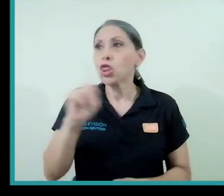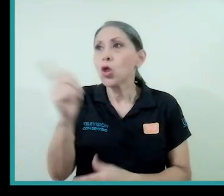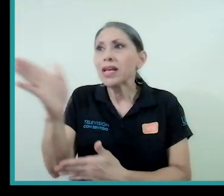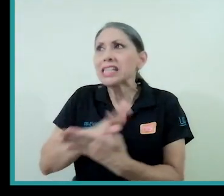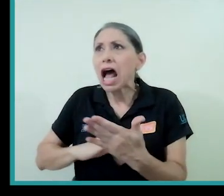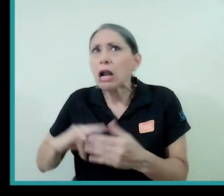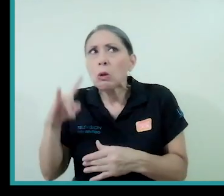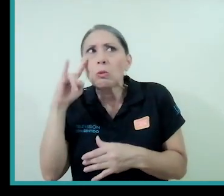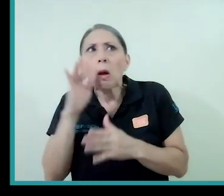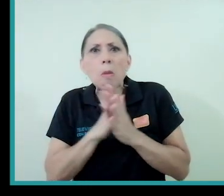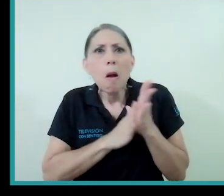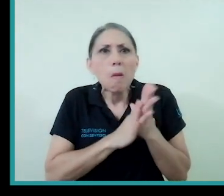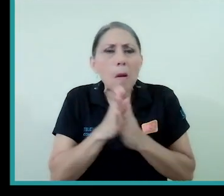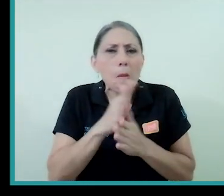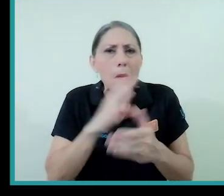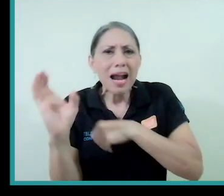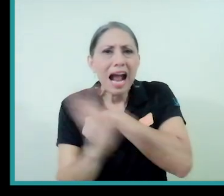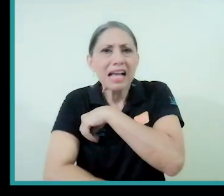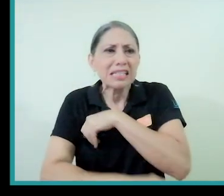castigar a justos por sus pecadores.